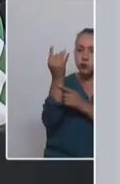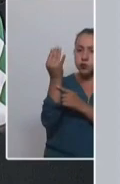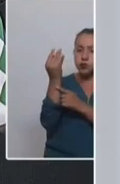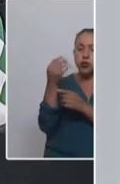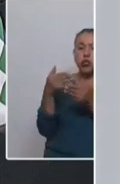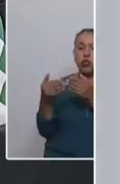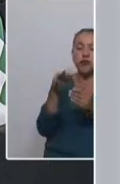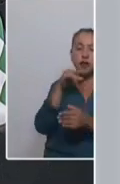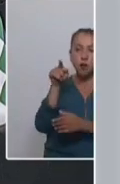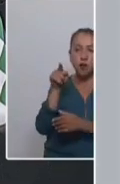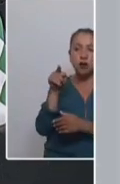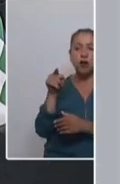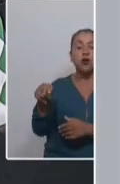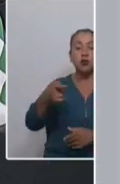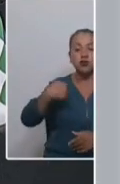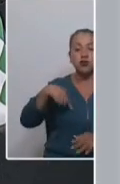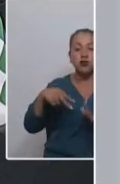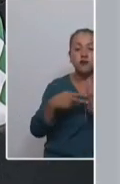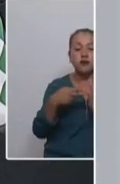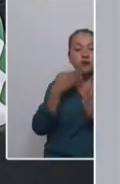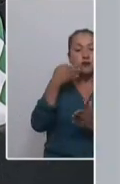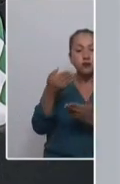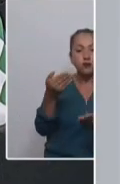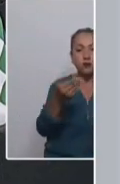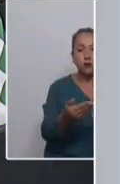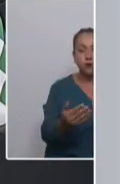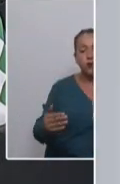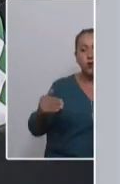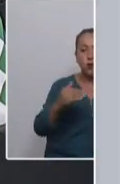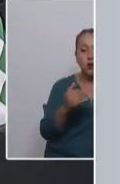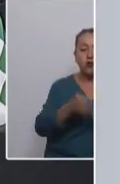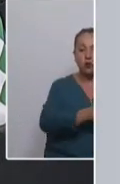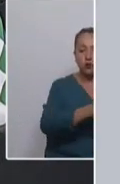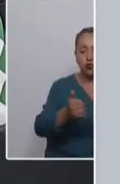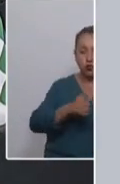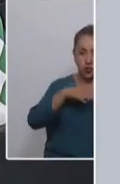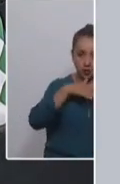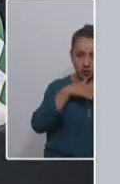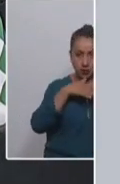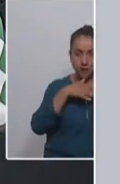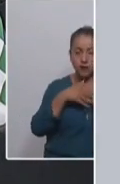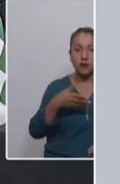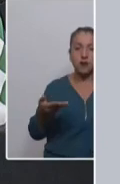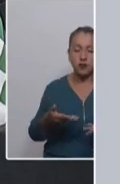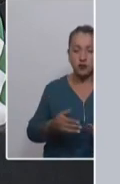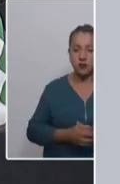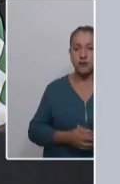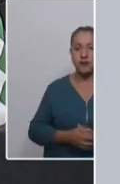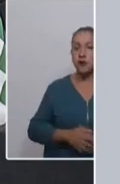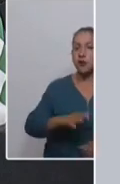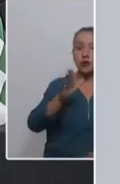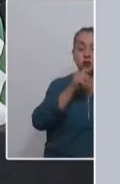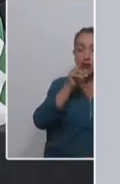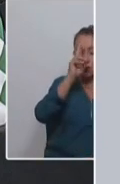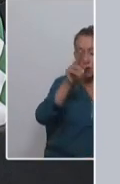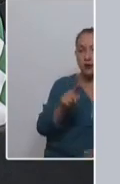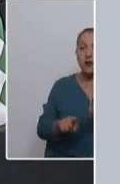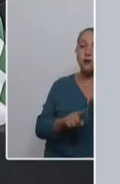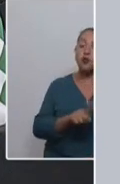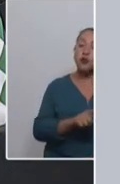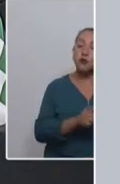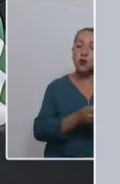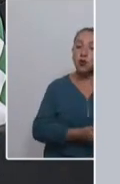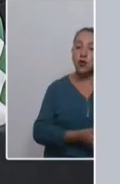sería durante el segundo semestre de este año probablemente. Por lo tanto, es un día clave la discusión constitucional